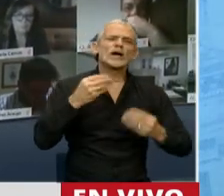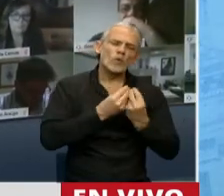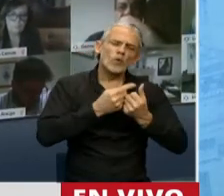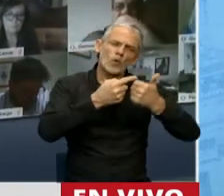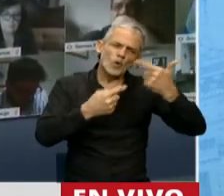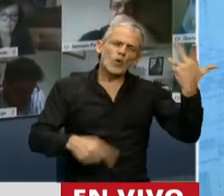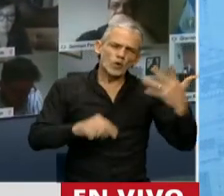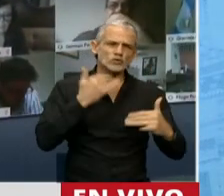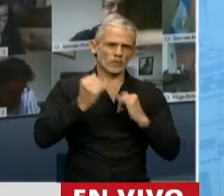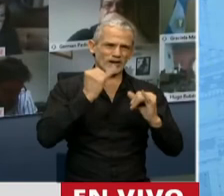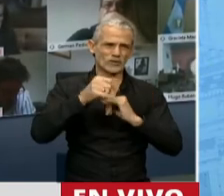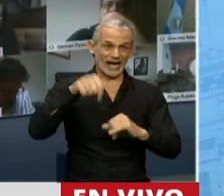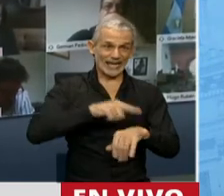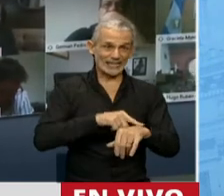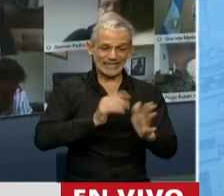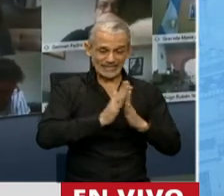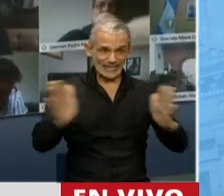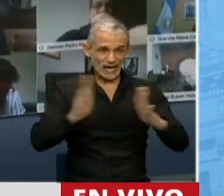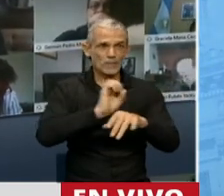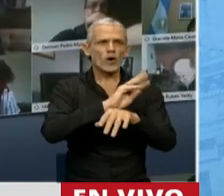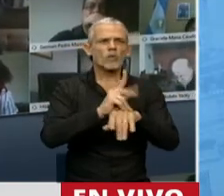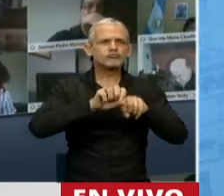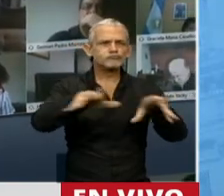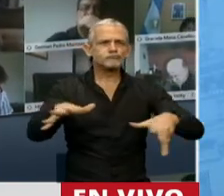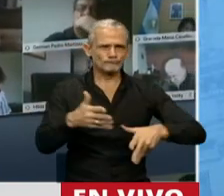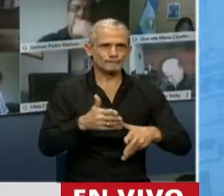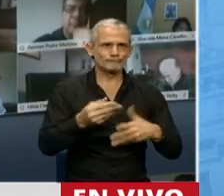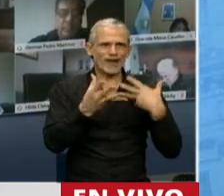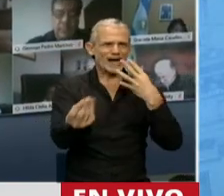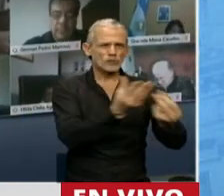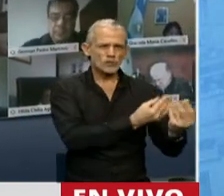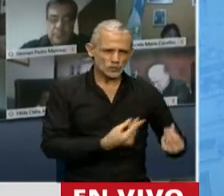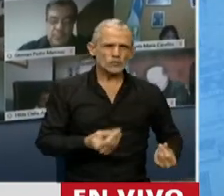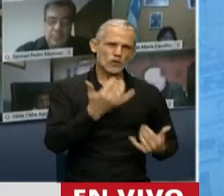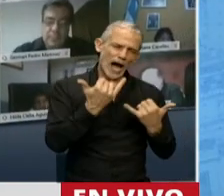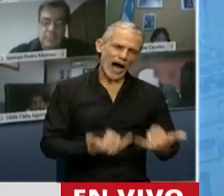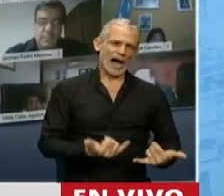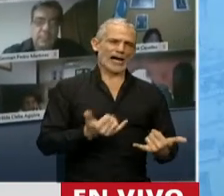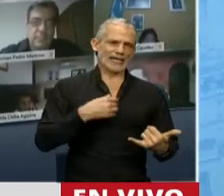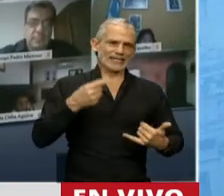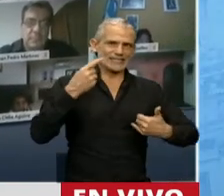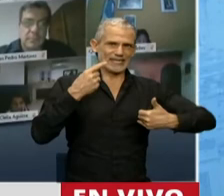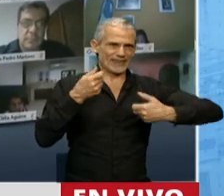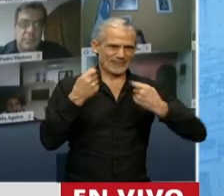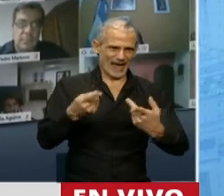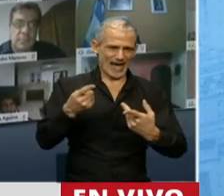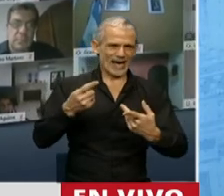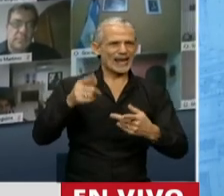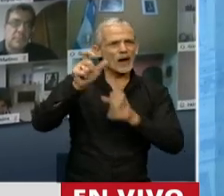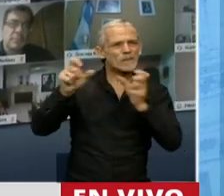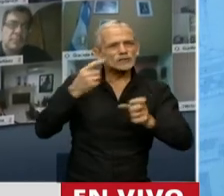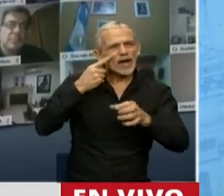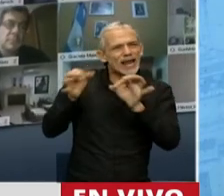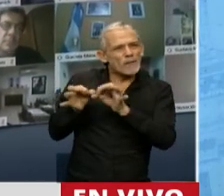para hablar, sobre todo en este tiempo de pandemia, la ayuda humanitaria que se ofreció a los isleños,